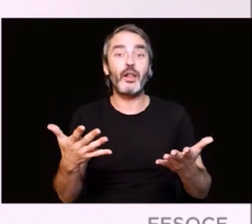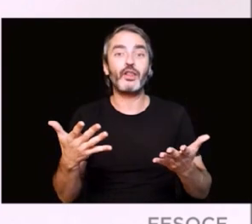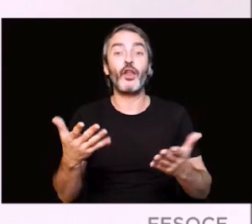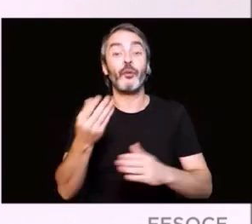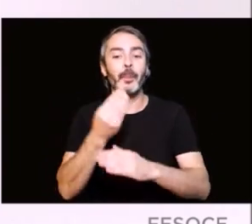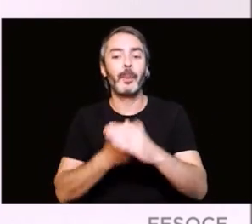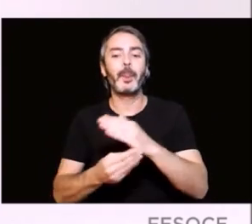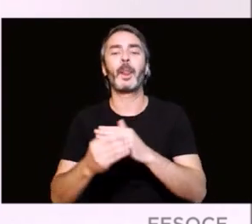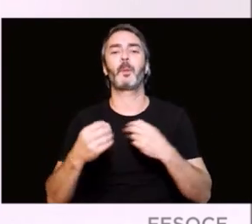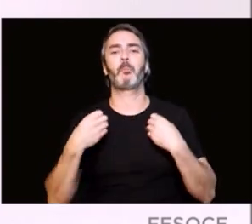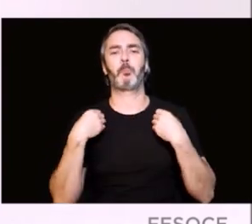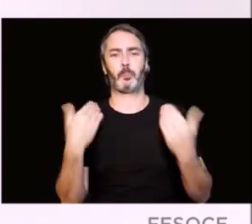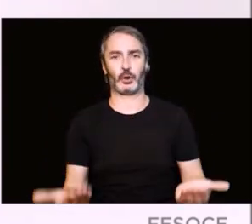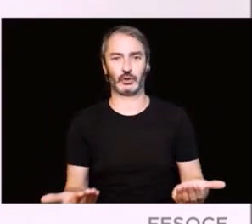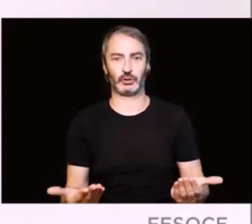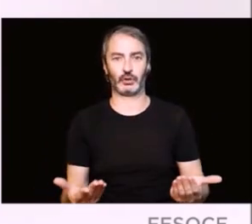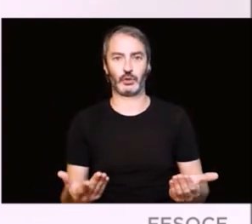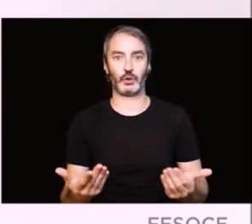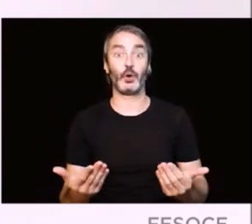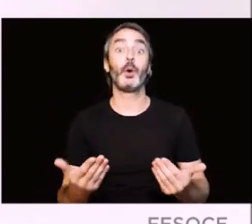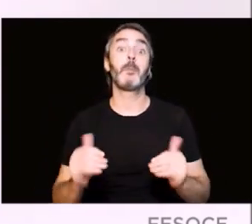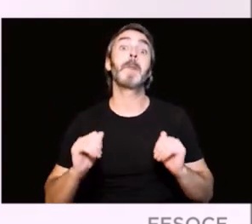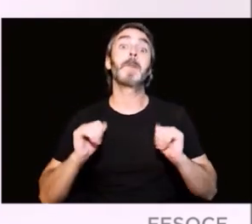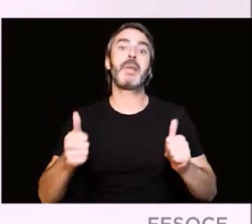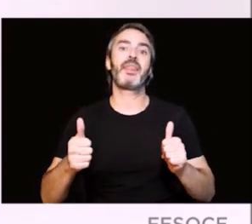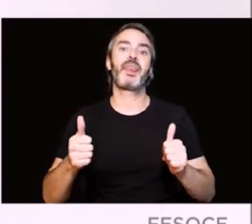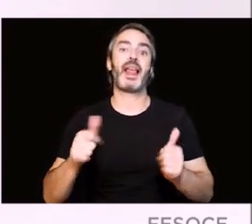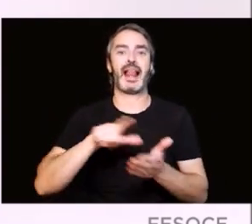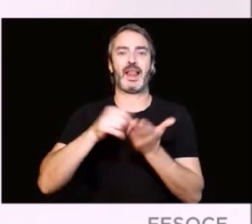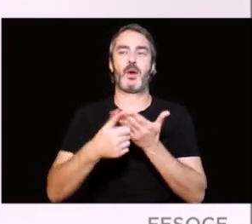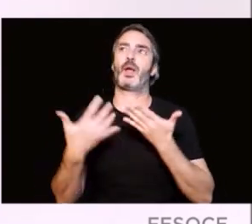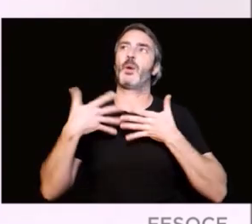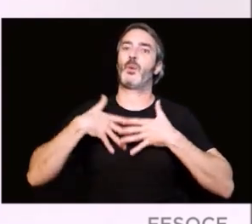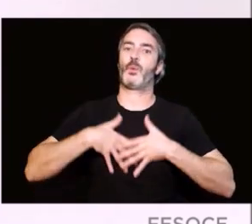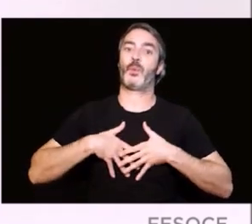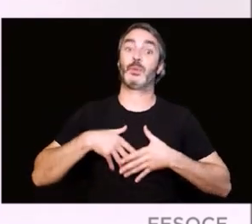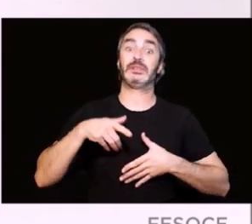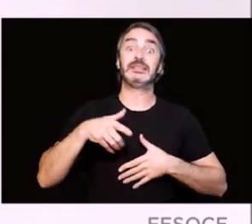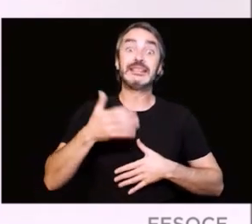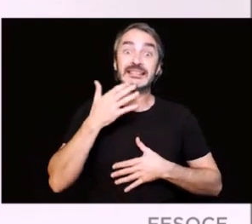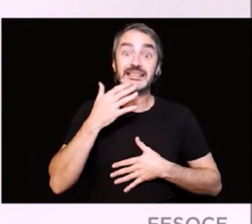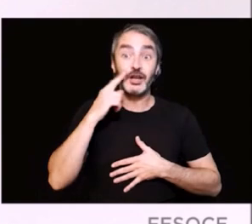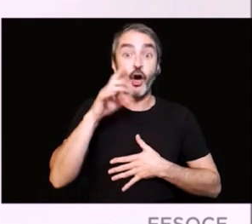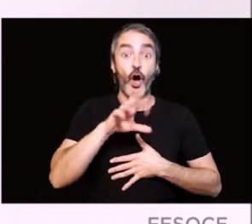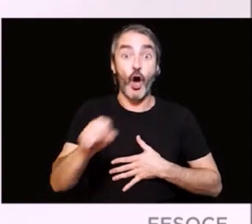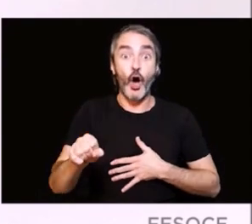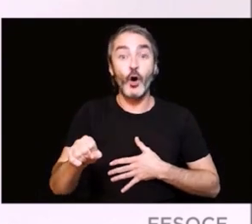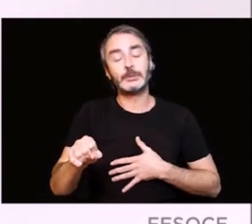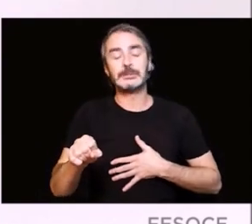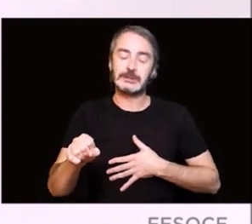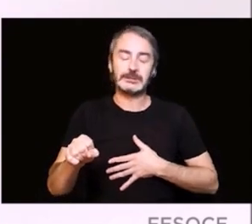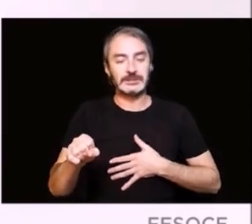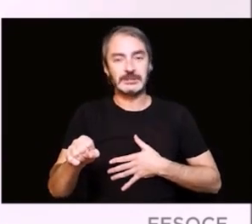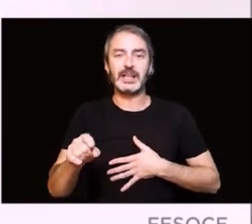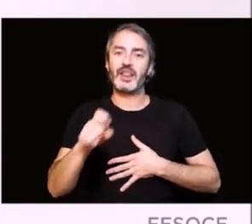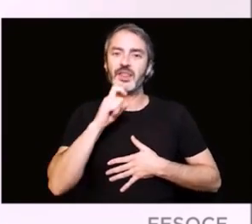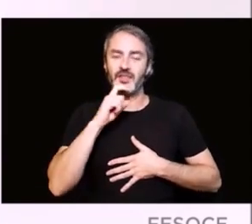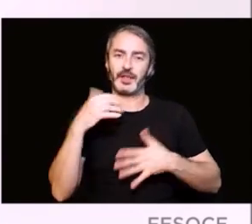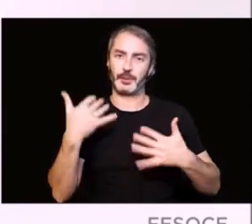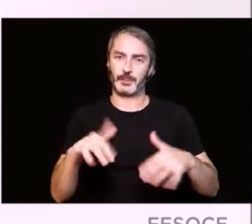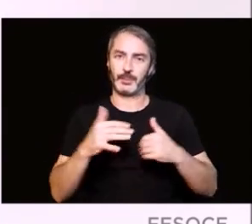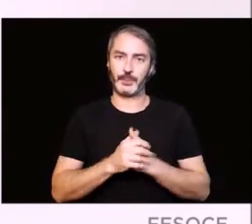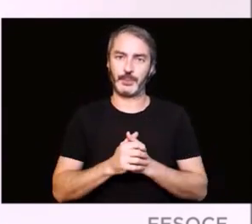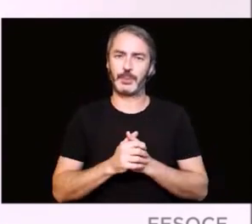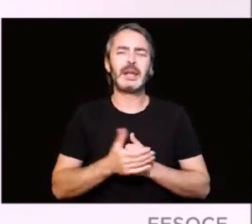desarrollo del niño y del aprendizaje del lenguaje. En estos casos, la detección de la sordoceguera es un poco más compleja. En cualquier